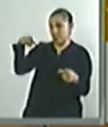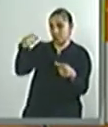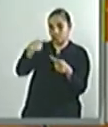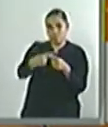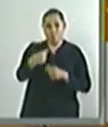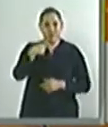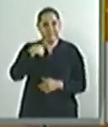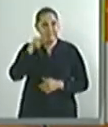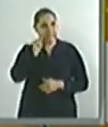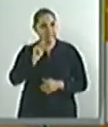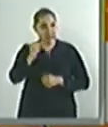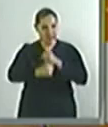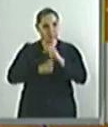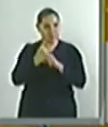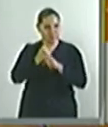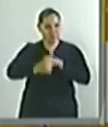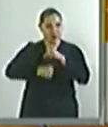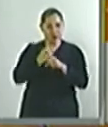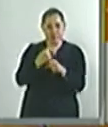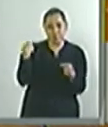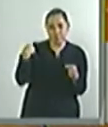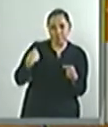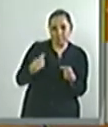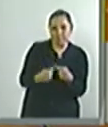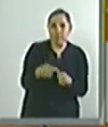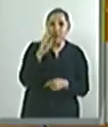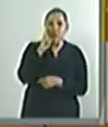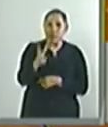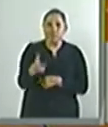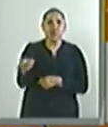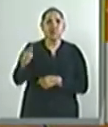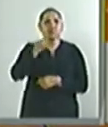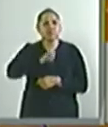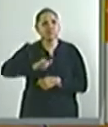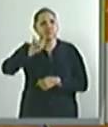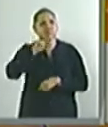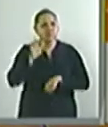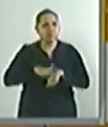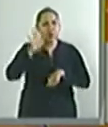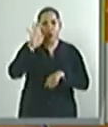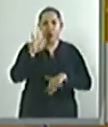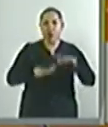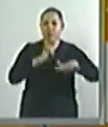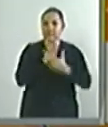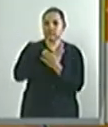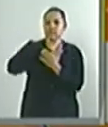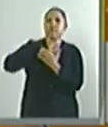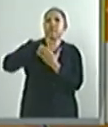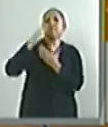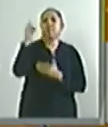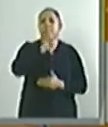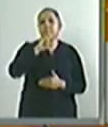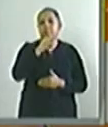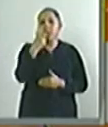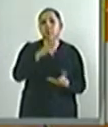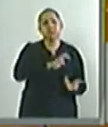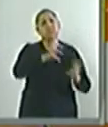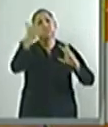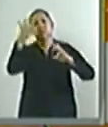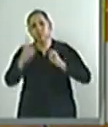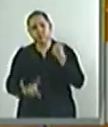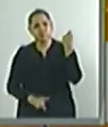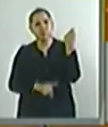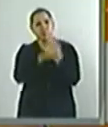generan situaciones de violencia. Pero para complementar esto, como algunos de los que...